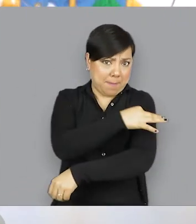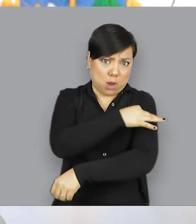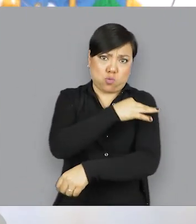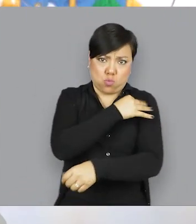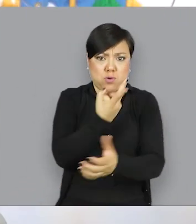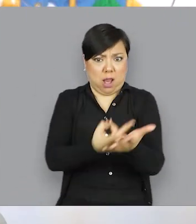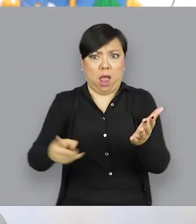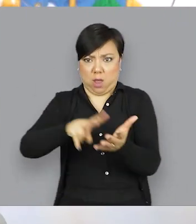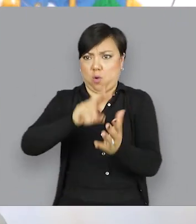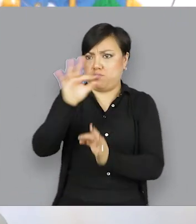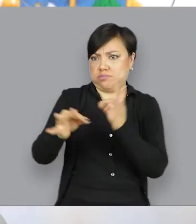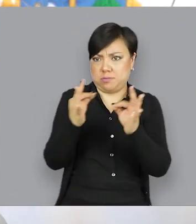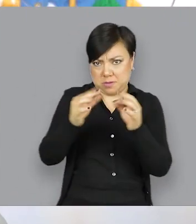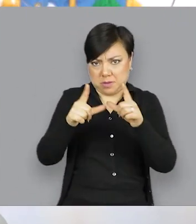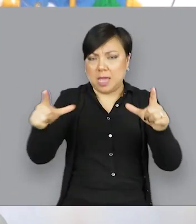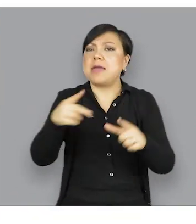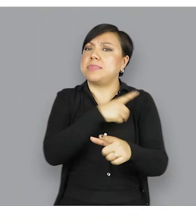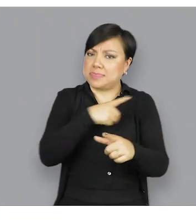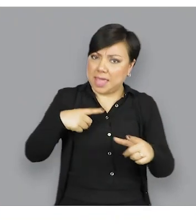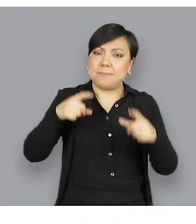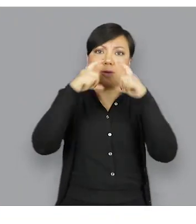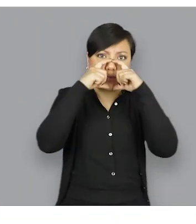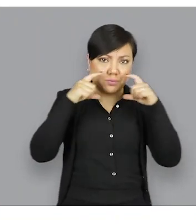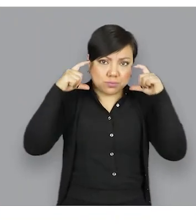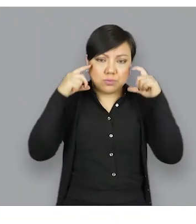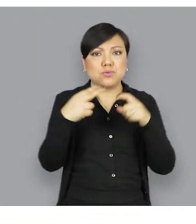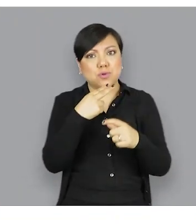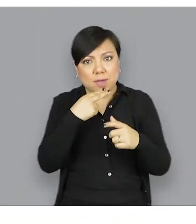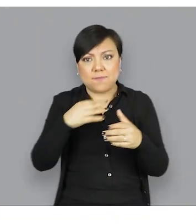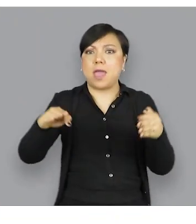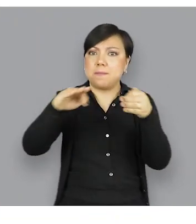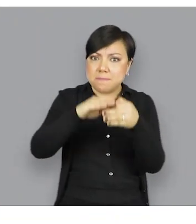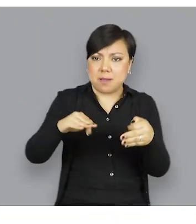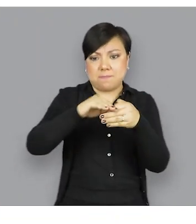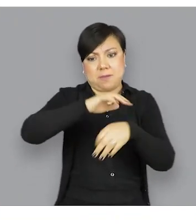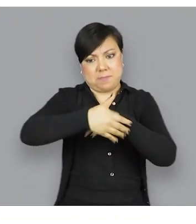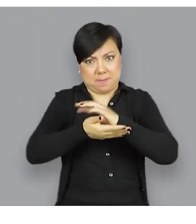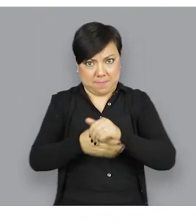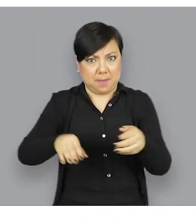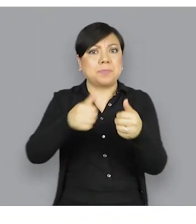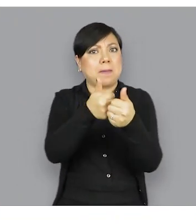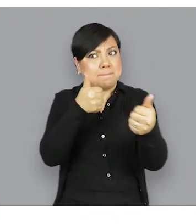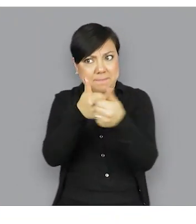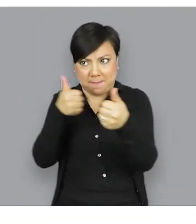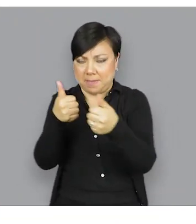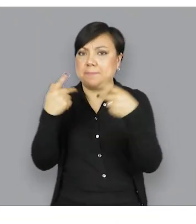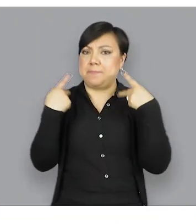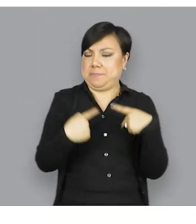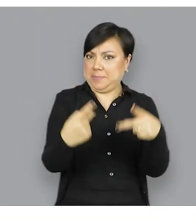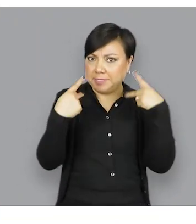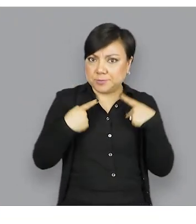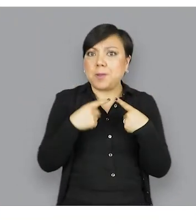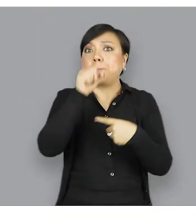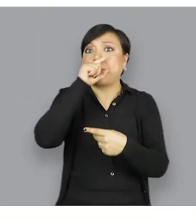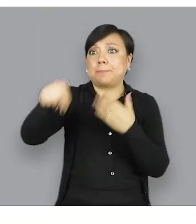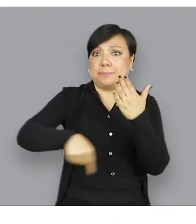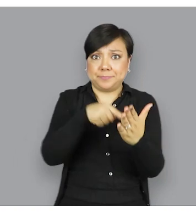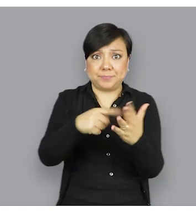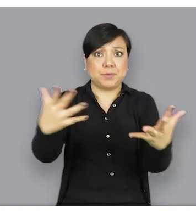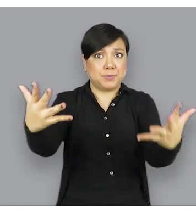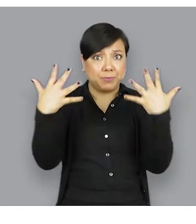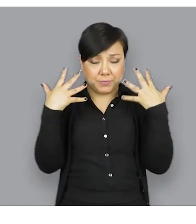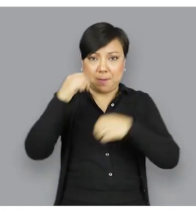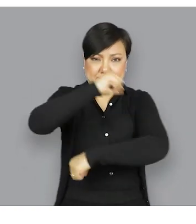aunque ya cuentes con tu cuadro completo de vacunas, debes usar cubrebocas, lavar tus manos frecuentemente, aplicar la sana